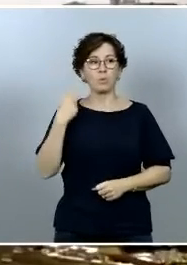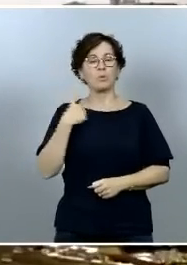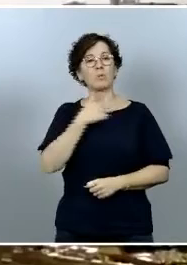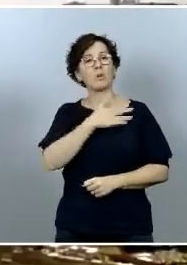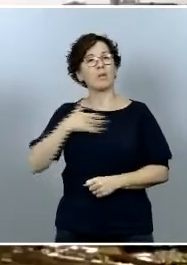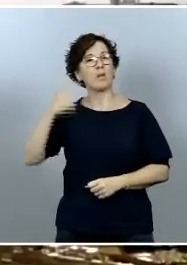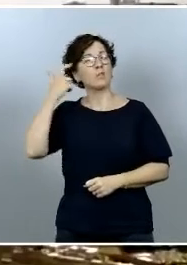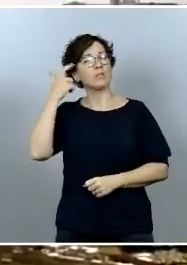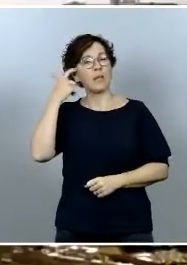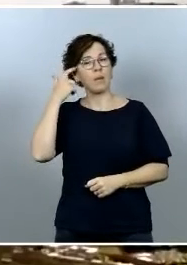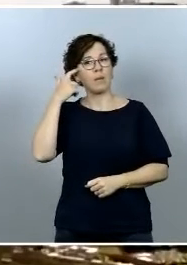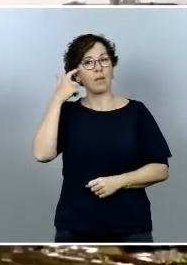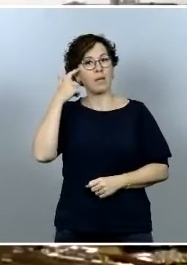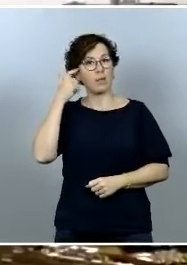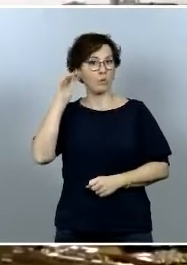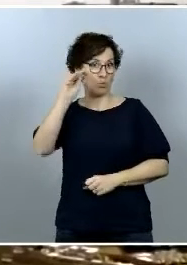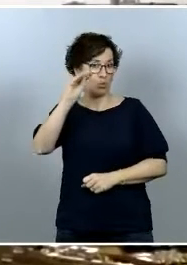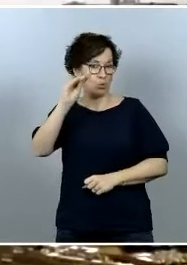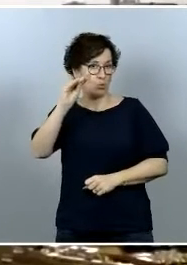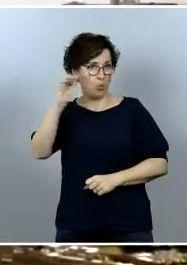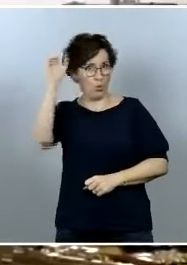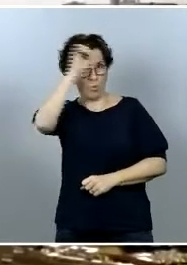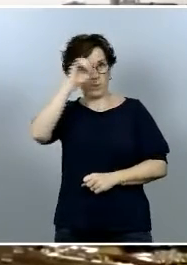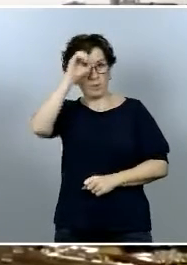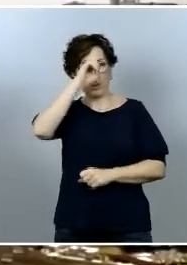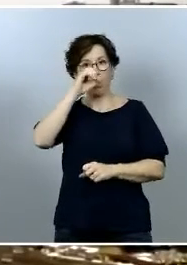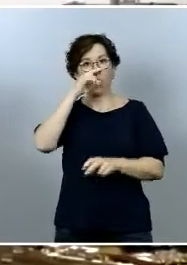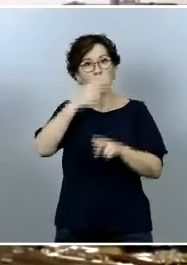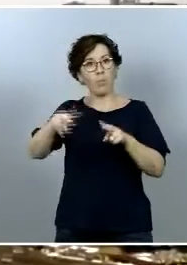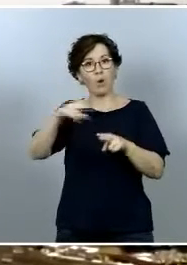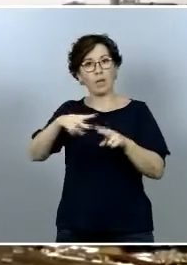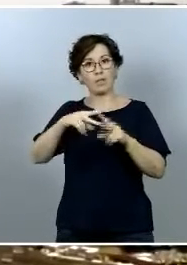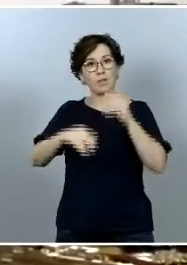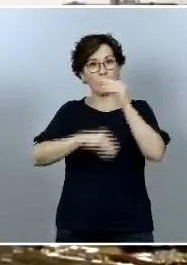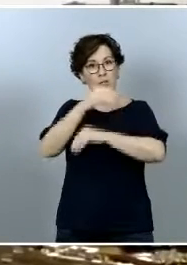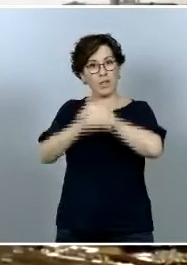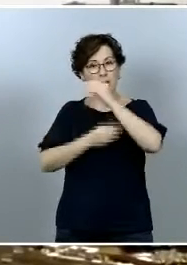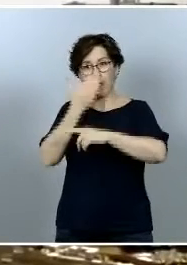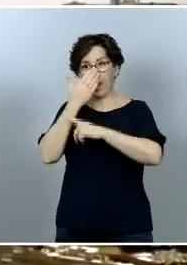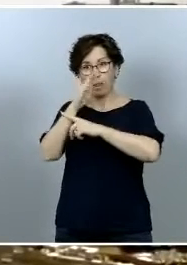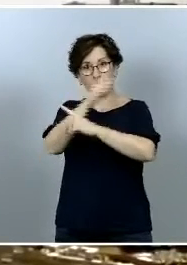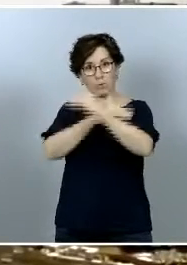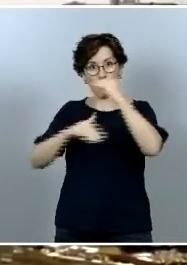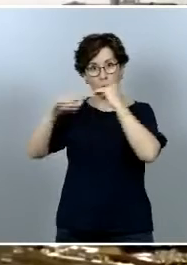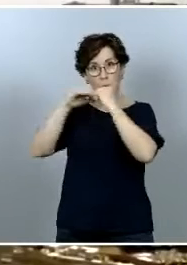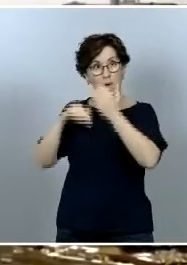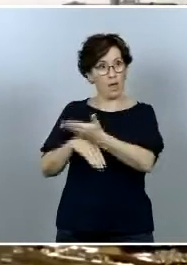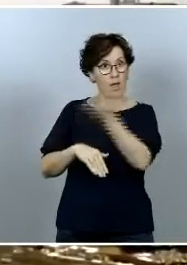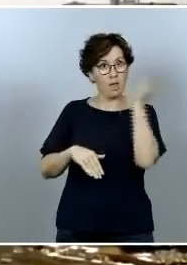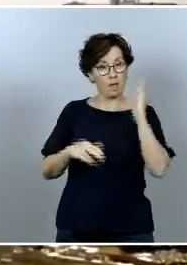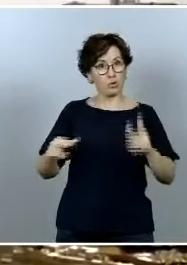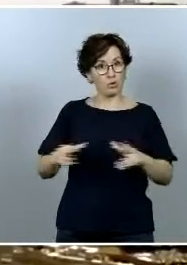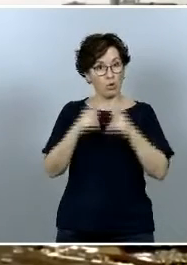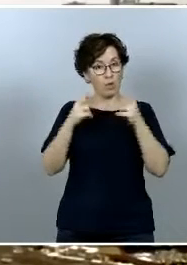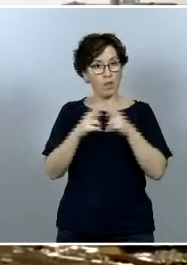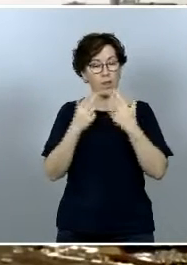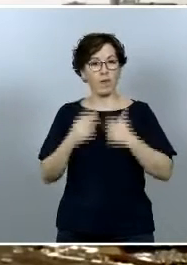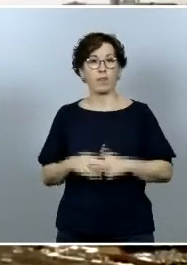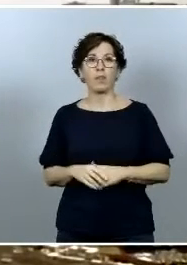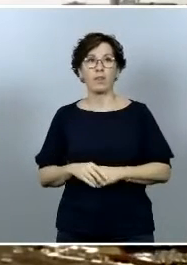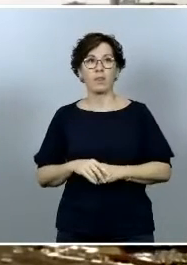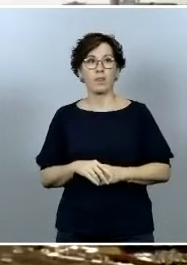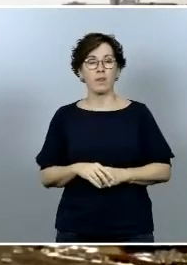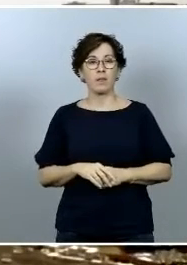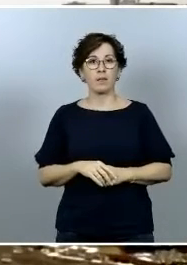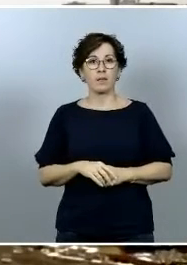políticos están actuando a la altura de la sociedad y por otro lado ya en este punto de desescalada me gustaría